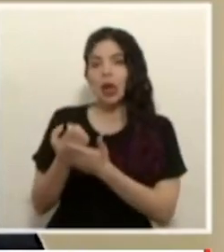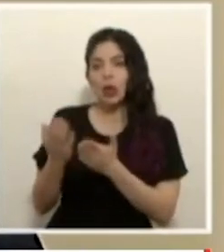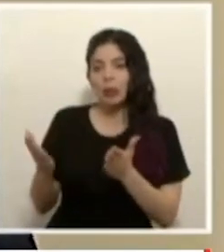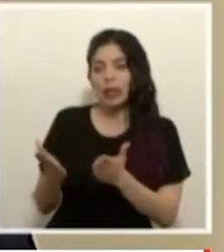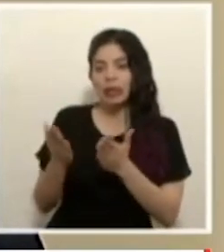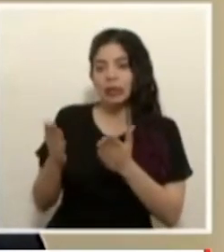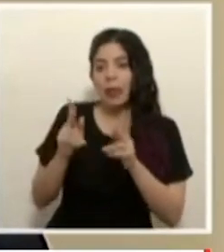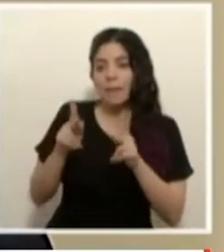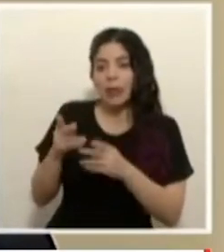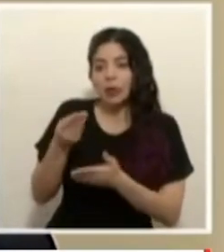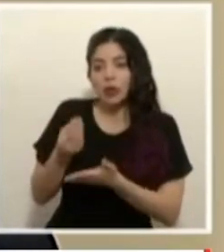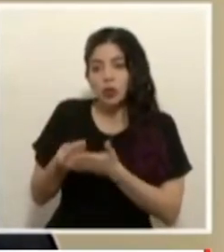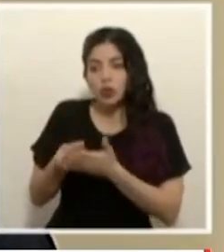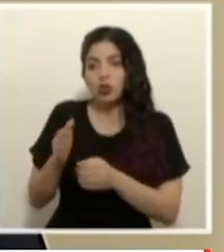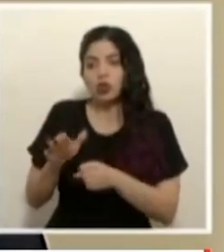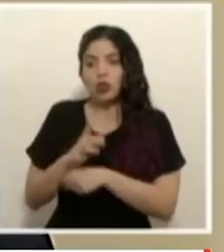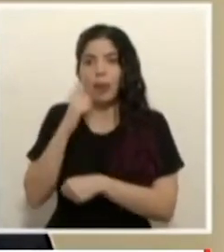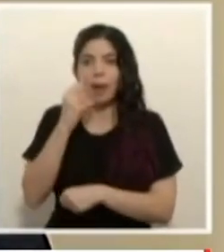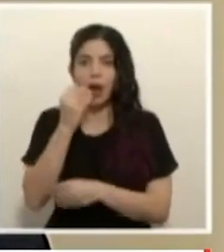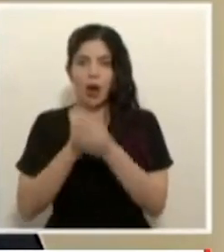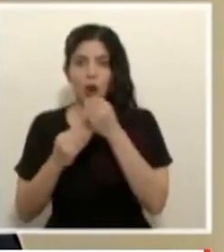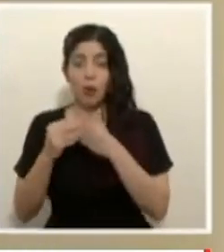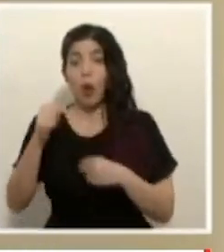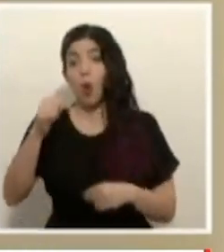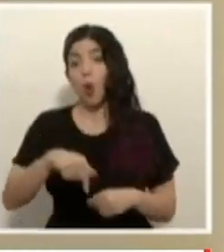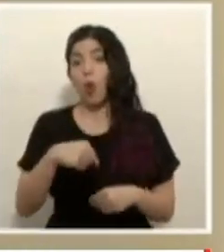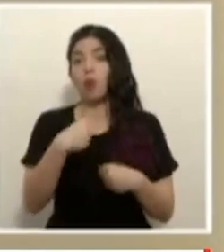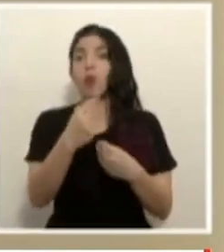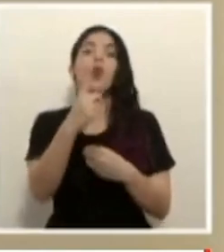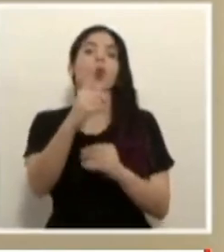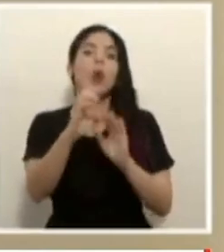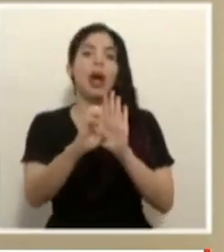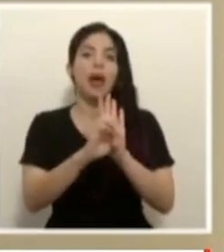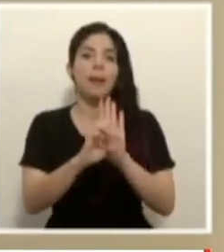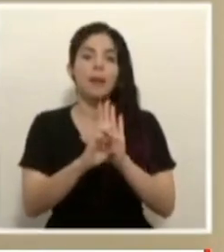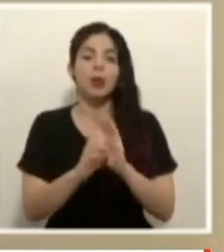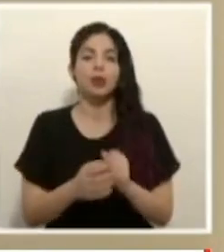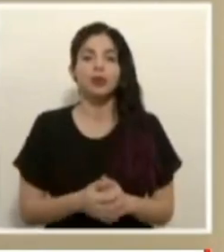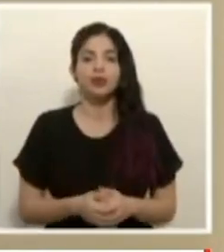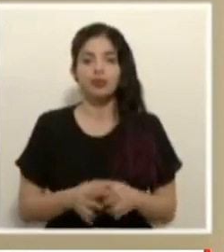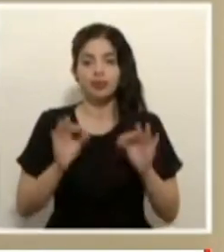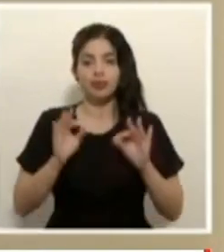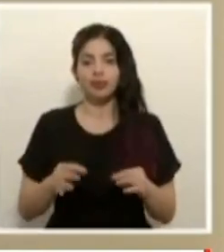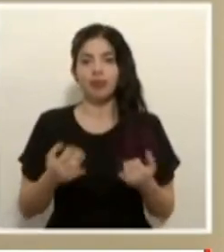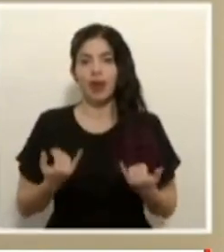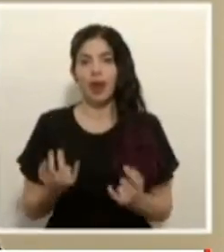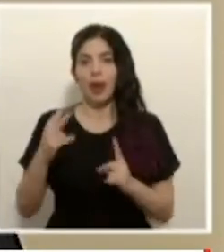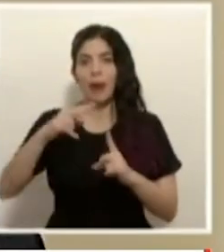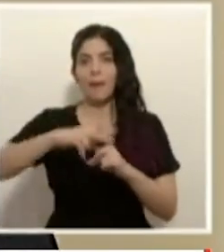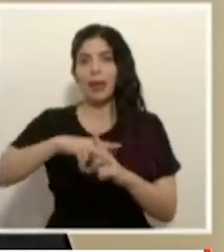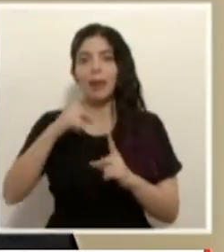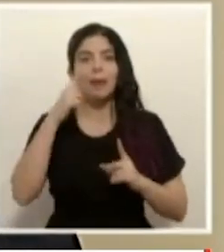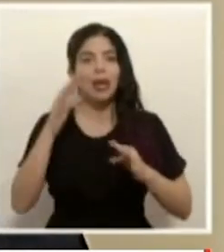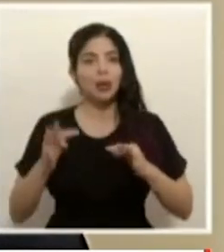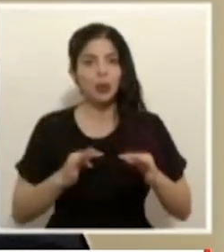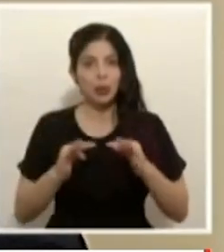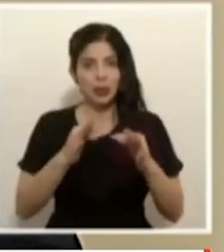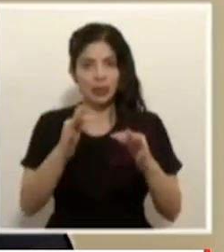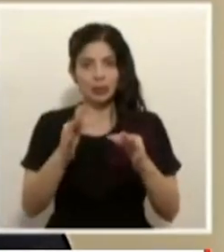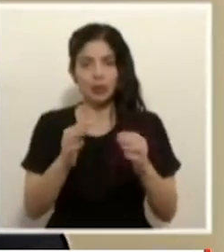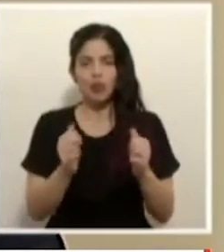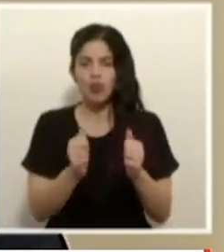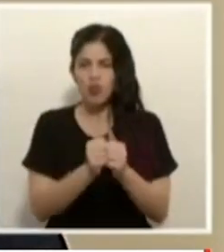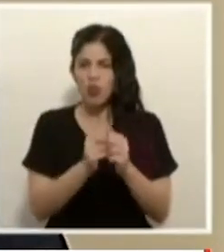personas tengan sustento creo que hoy un ejemplo de ello es la decisión que estamos adoptando en materia de turismo de manera